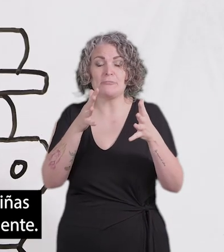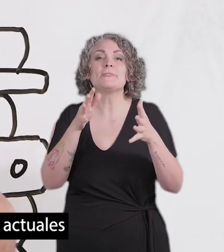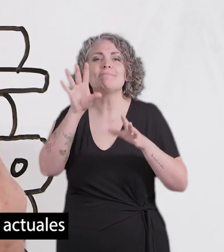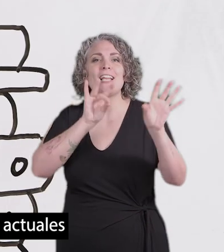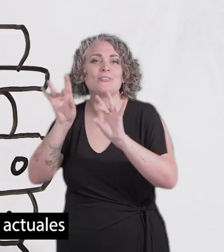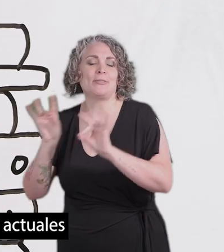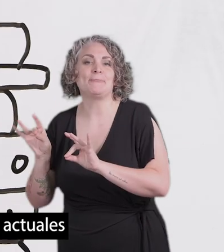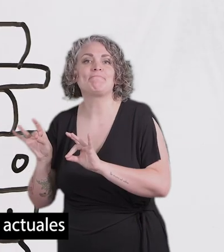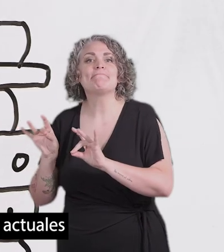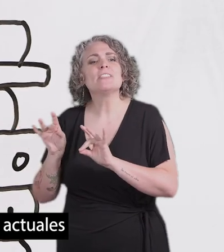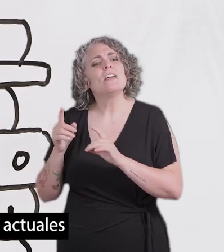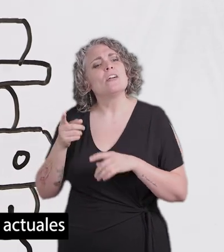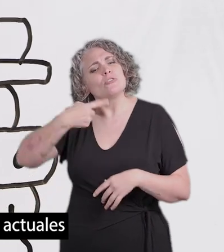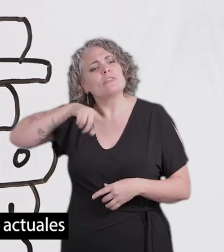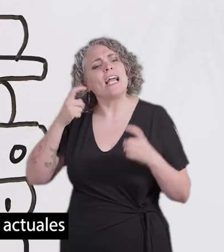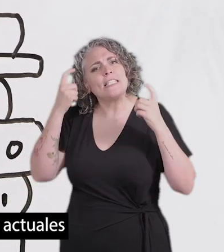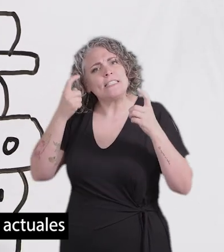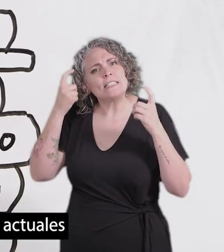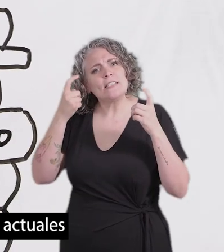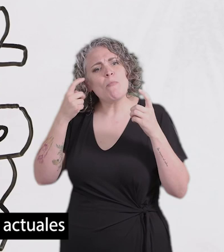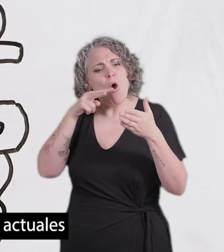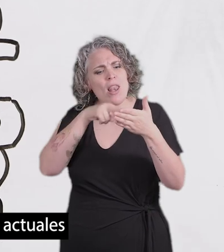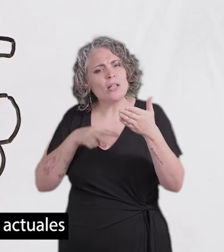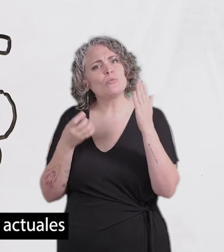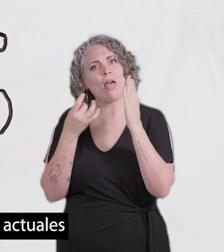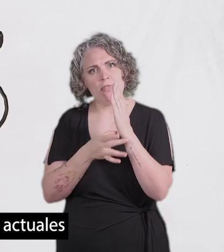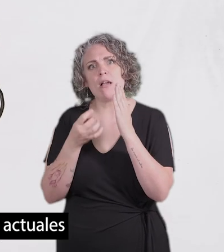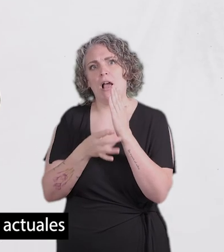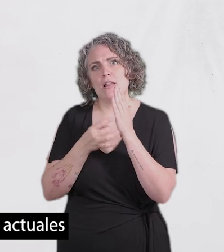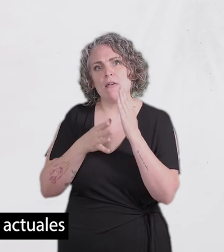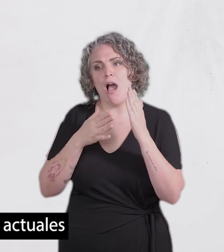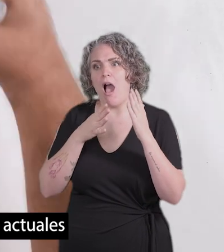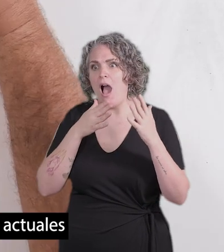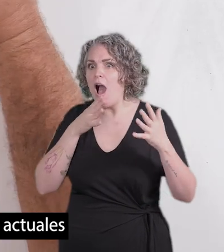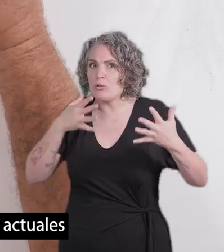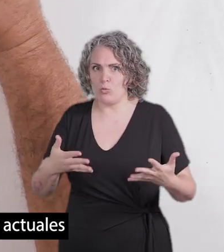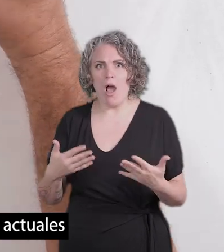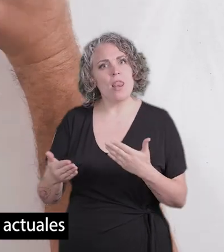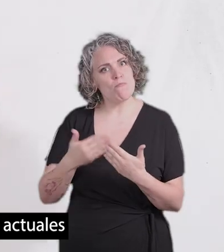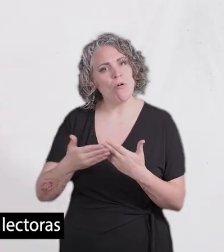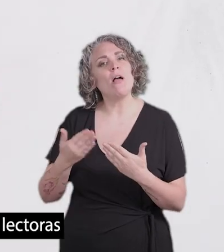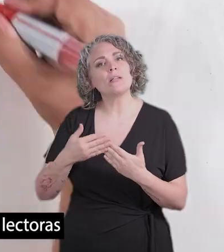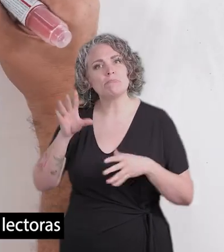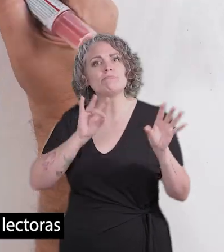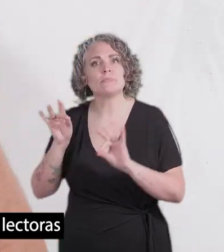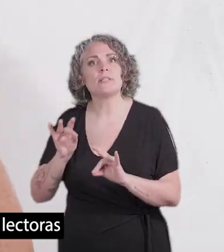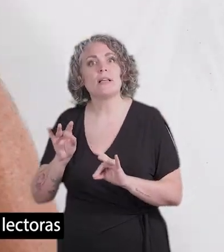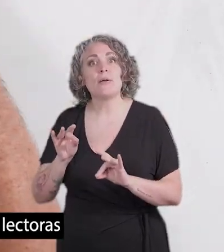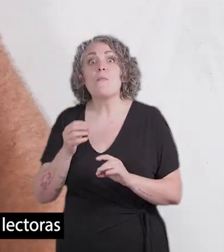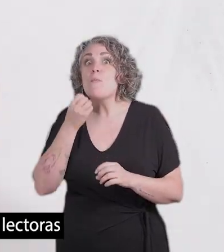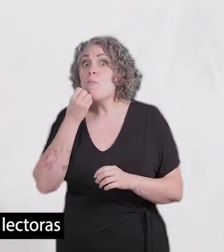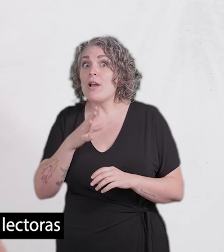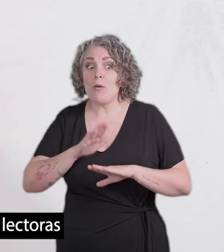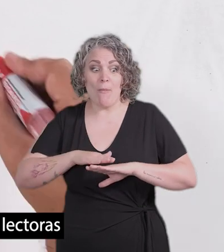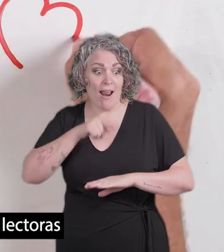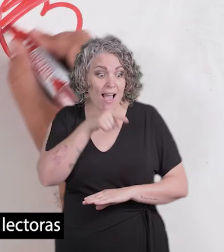Intentamos seleccionar lecturas de calidad y actuales que le sirvan para mejorar sus